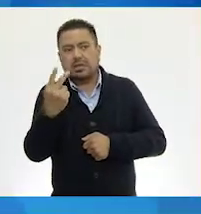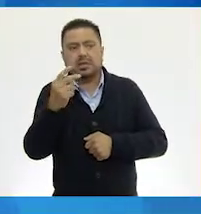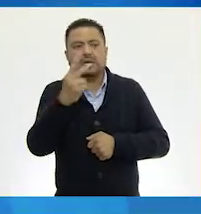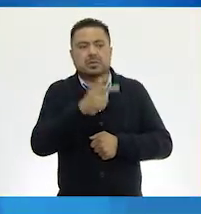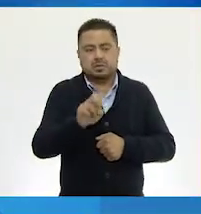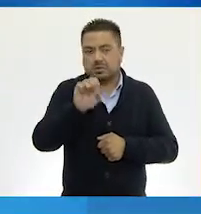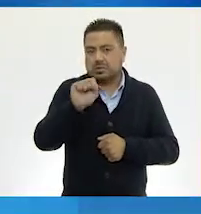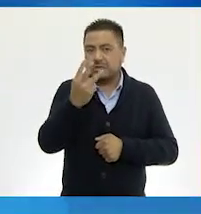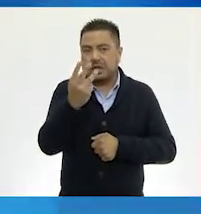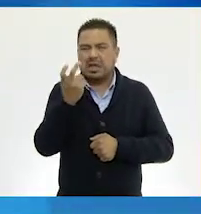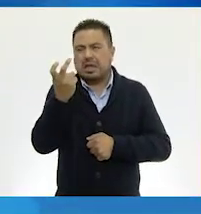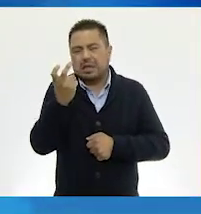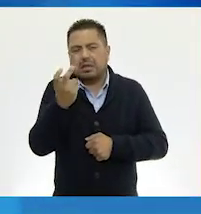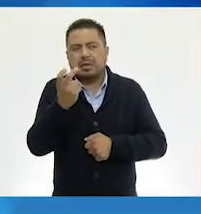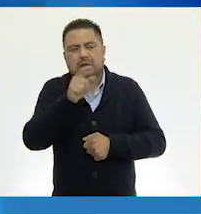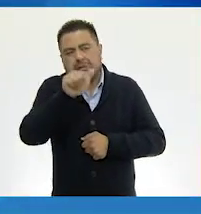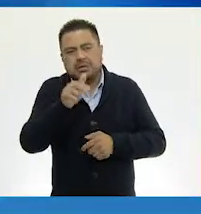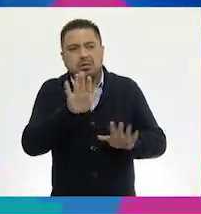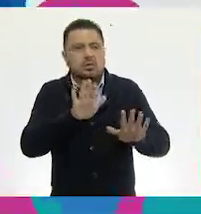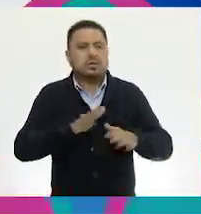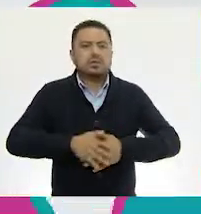unidades de millas, pero bueno, eso es después.